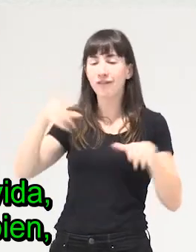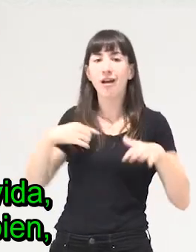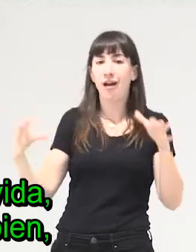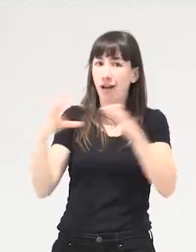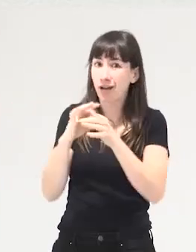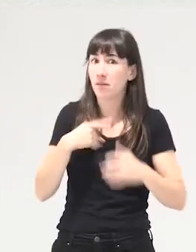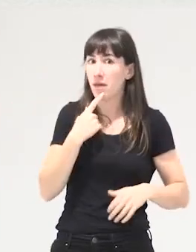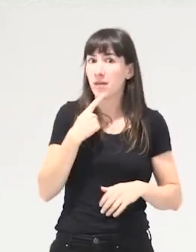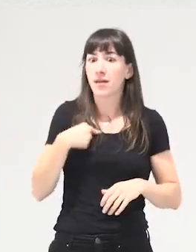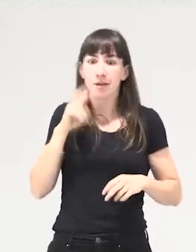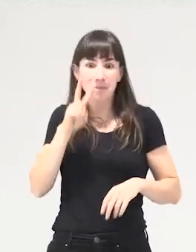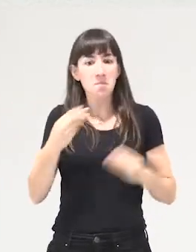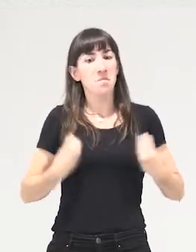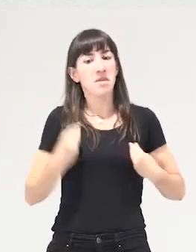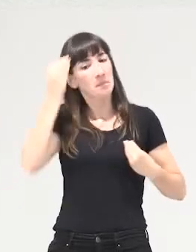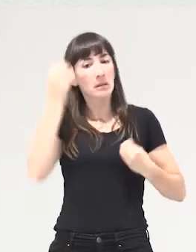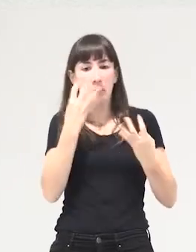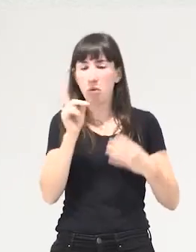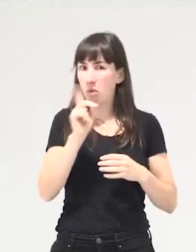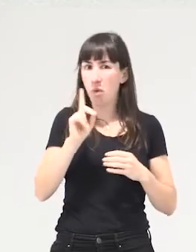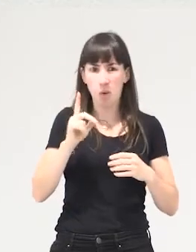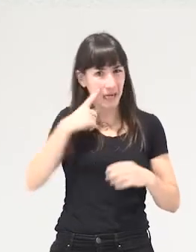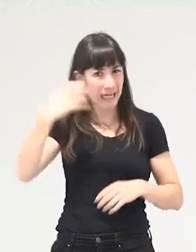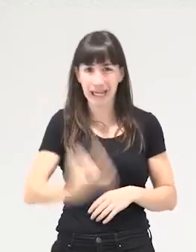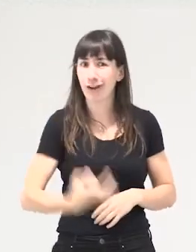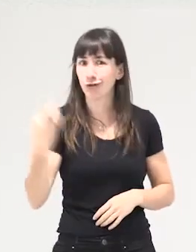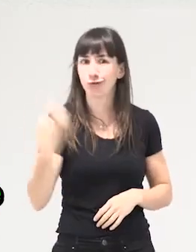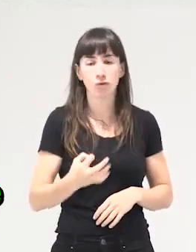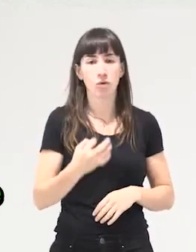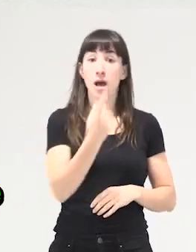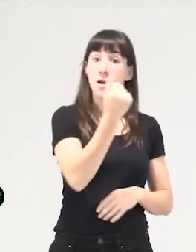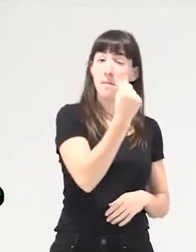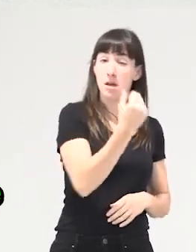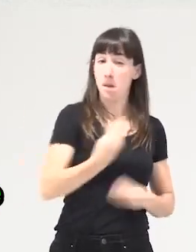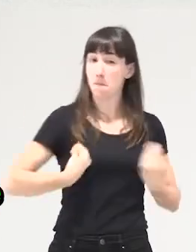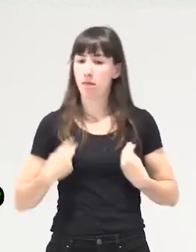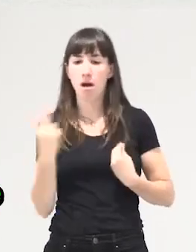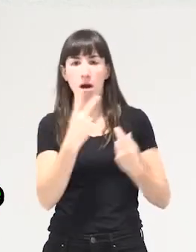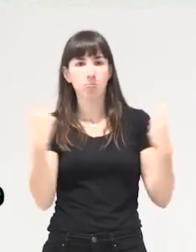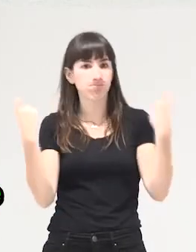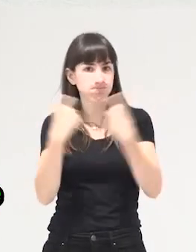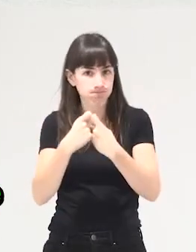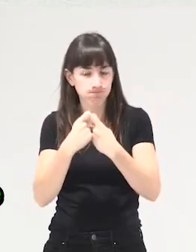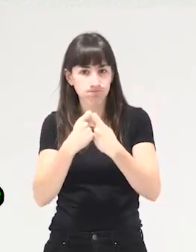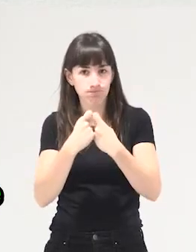aparentemente iba bien estaba en riesgo y nombrábamos este conflicto capital-vida. Y decíamos, por ejemplo, lo veíamos claramente en el tema de los